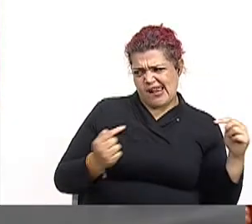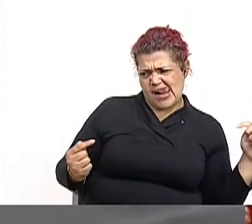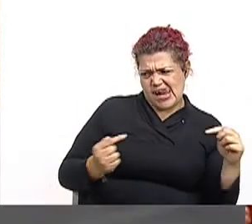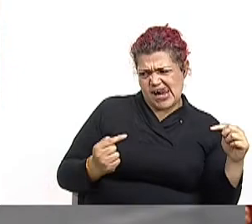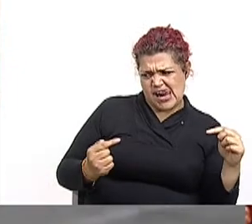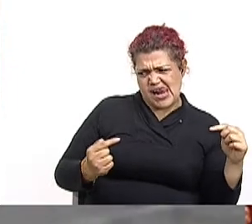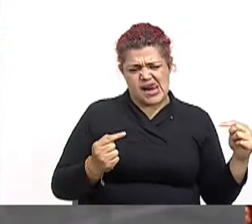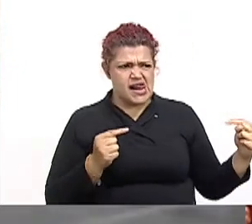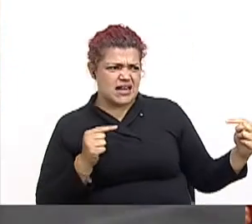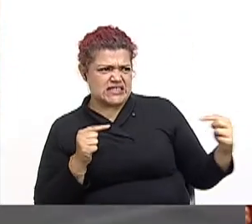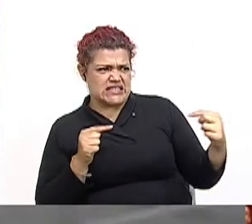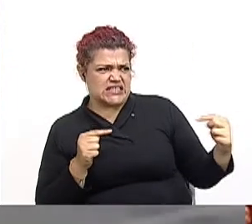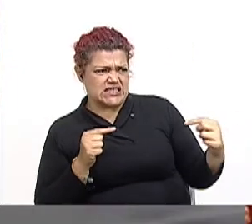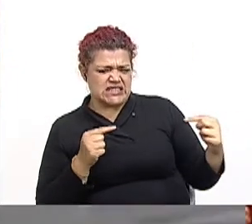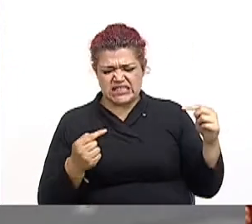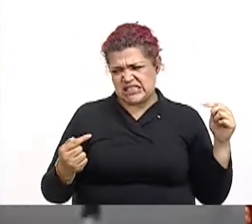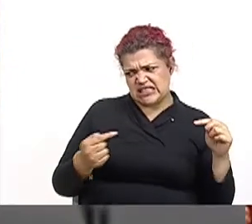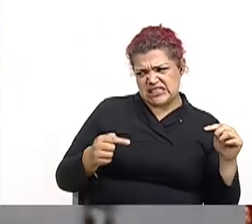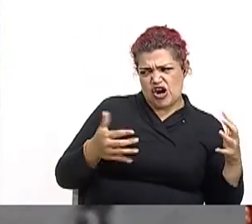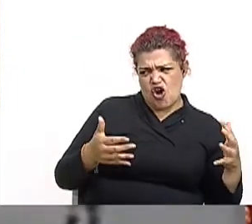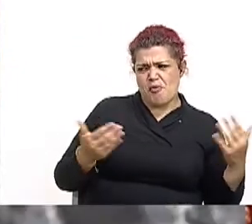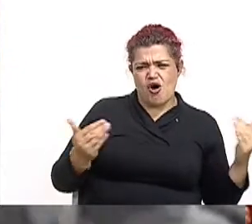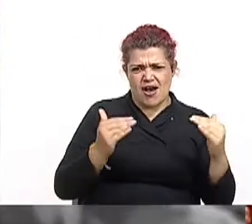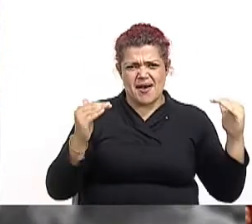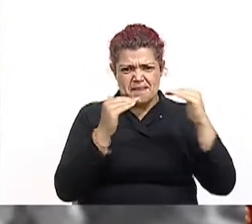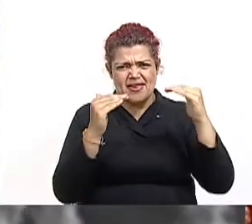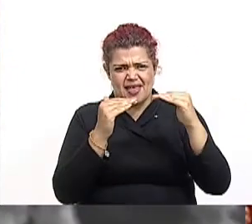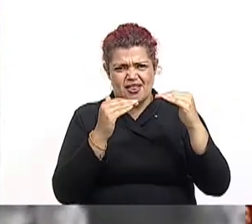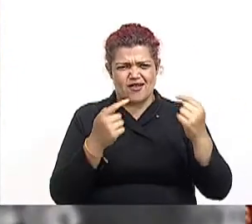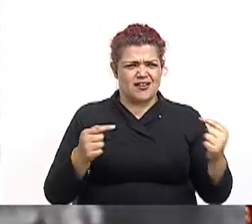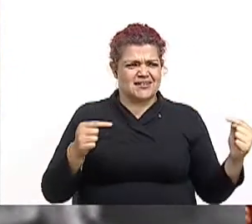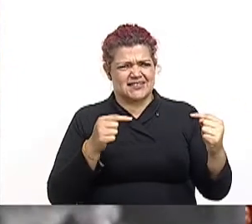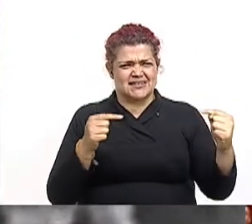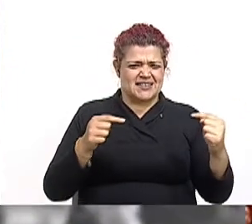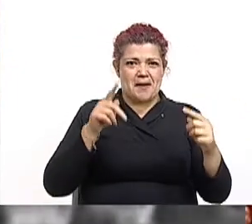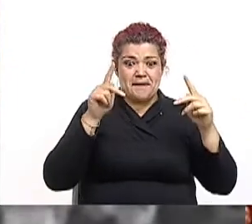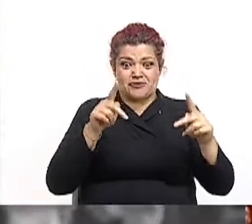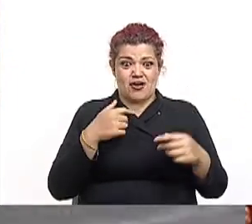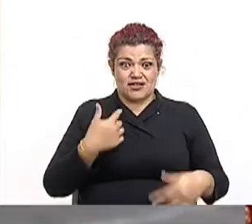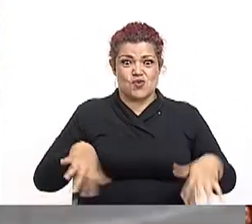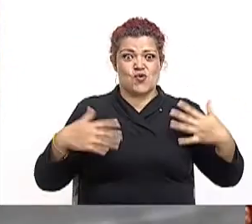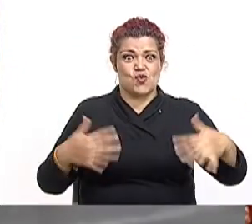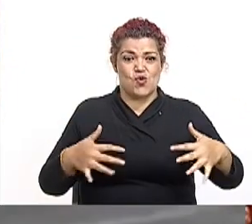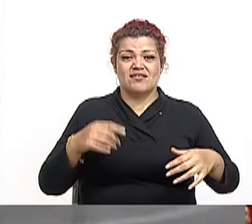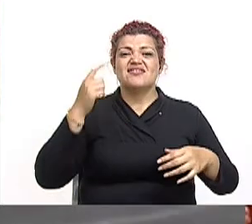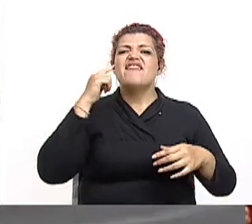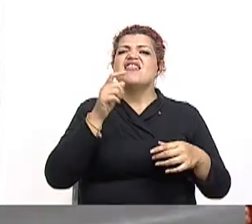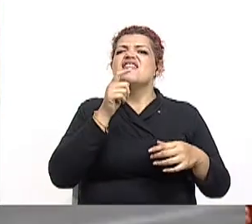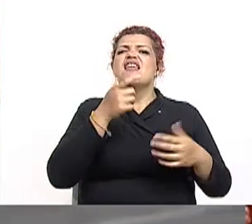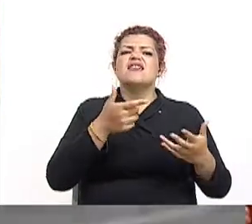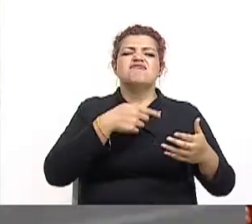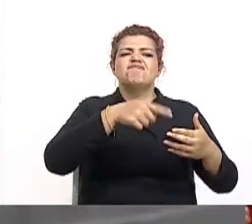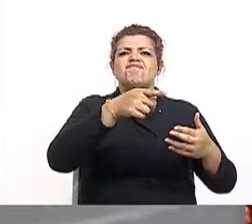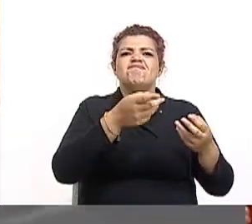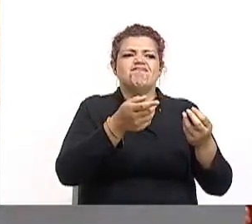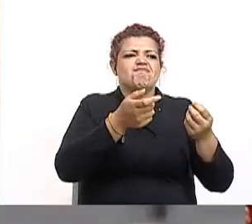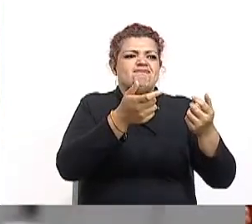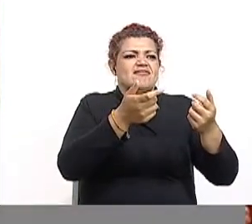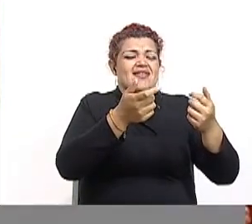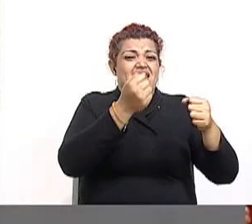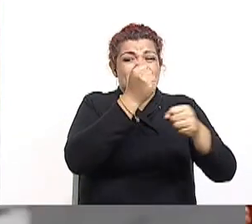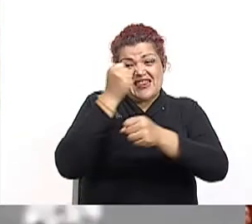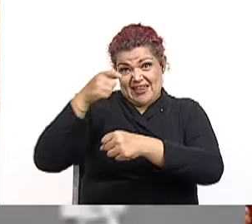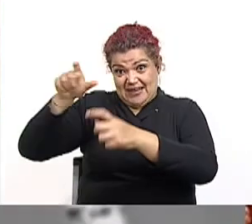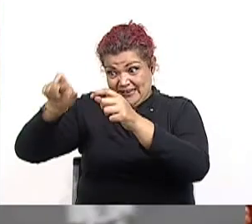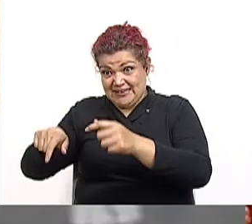década de los 40. A punto de finalizar el juego. El partido empatado. Vibrante clásico. El público se encuentra de pie. La oligarquía. Obreros aplauden a sus equipos. Sanabria sienta el balón. Mora